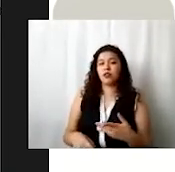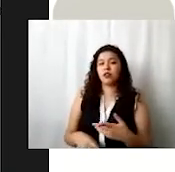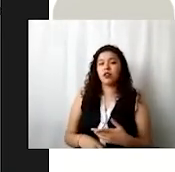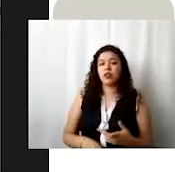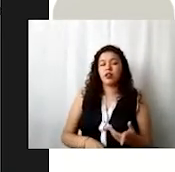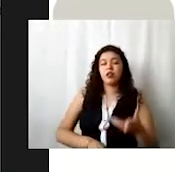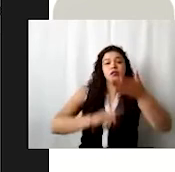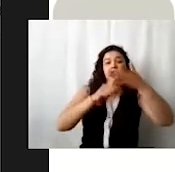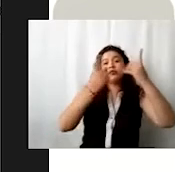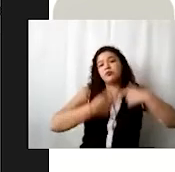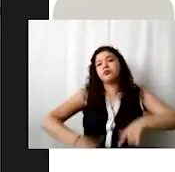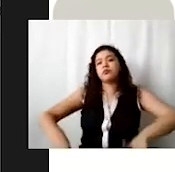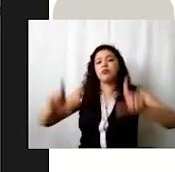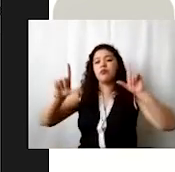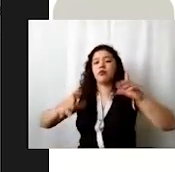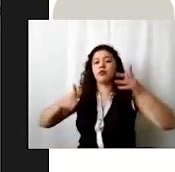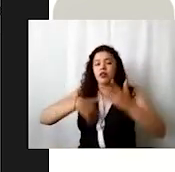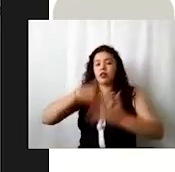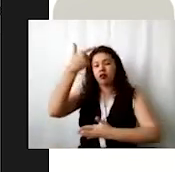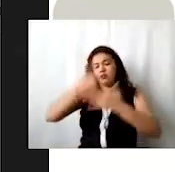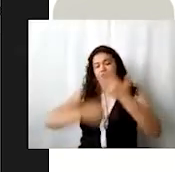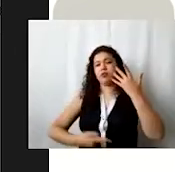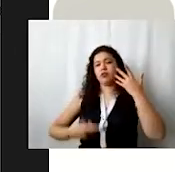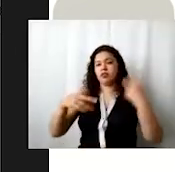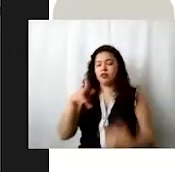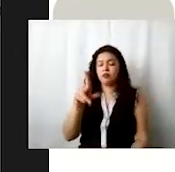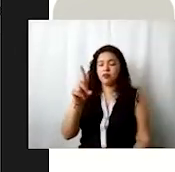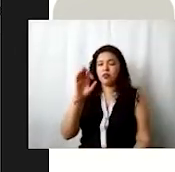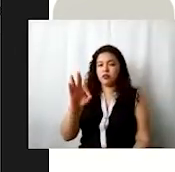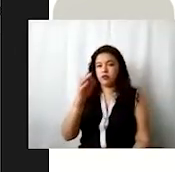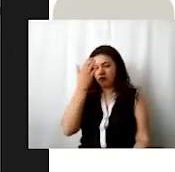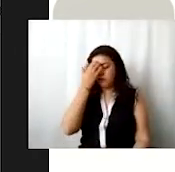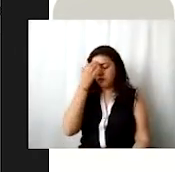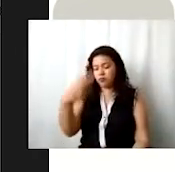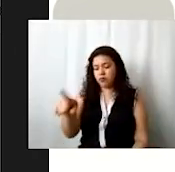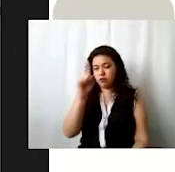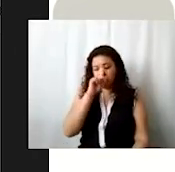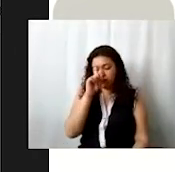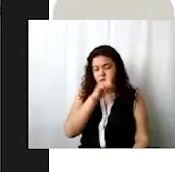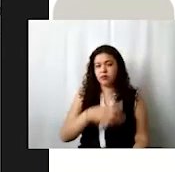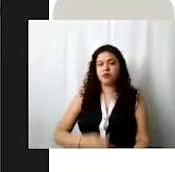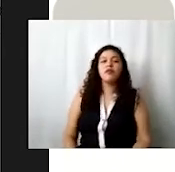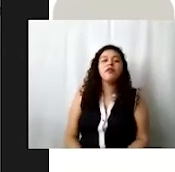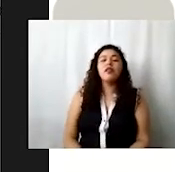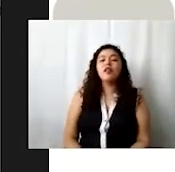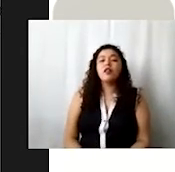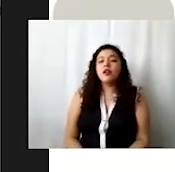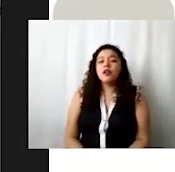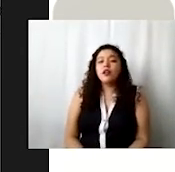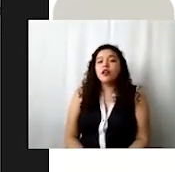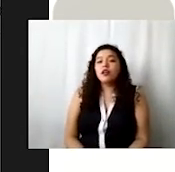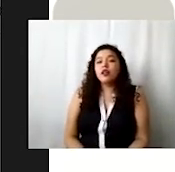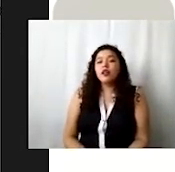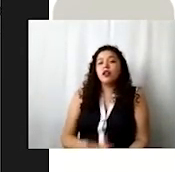a esta a una pantalla donde está el directorio en pdf que dice conoce a tus asesores y ahí están los números de